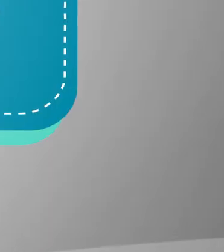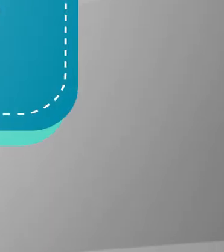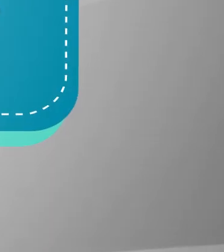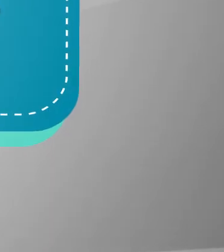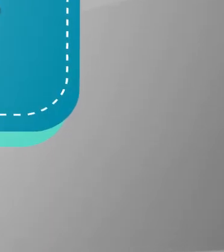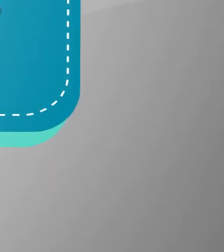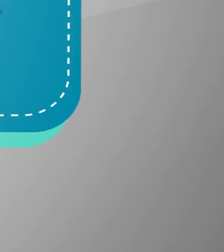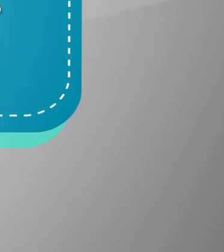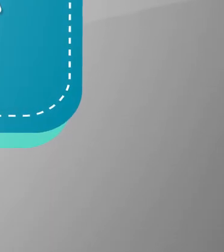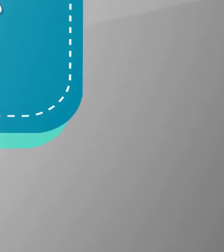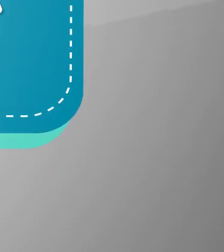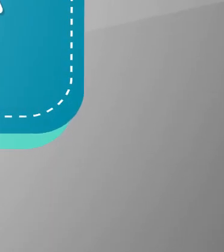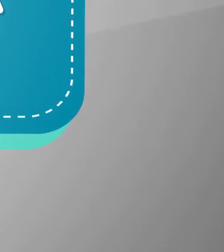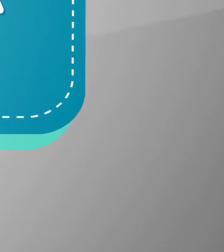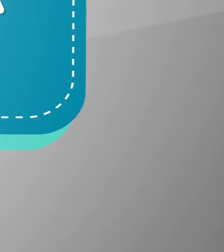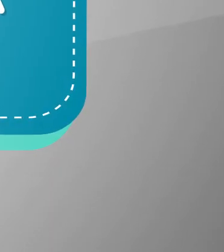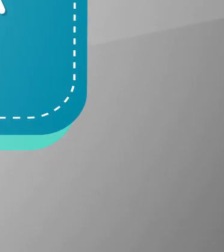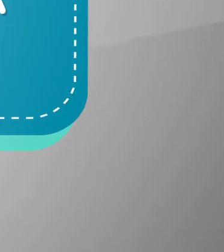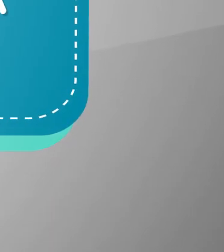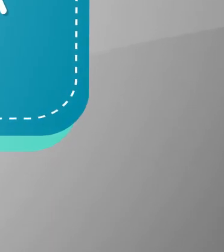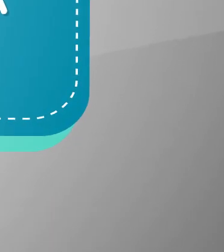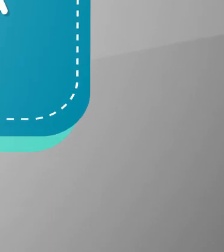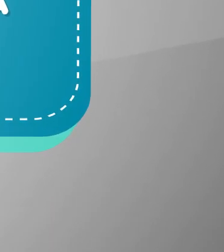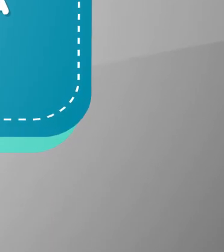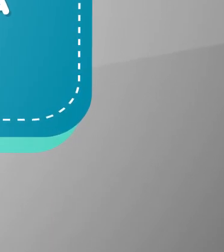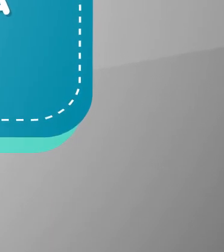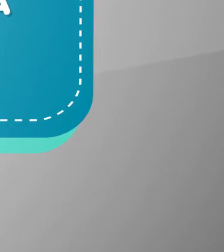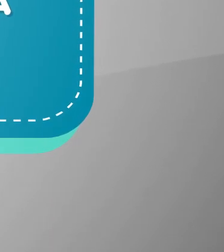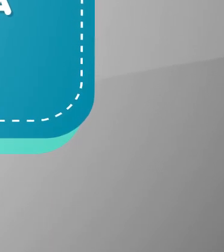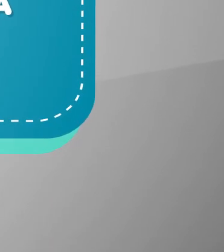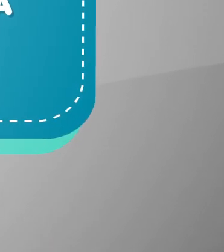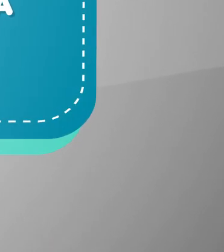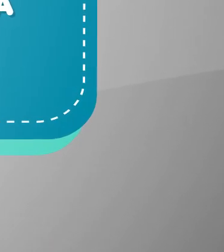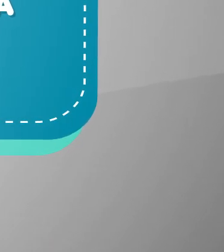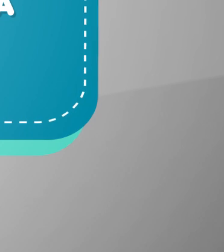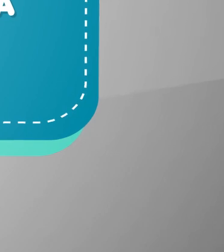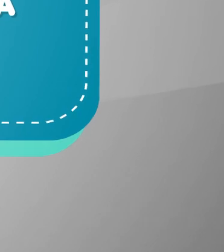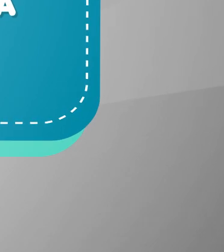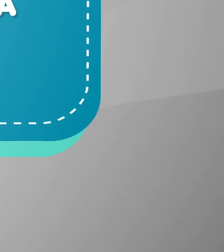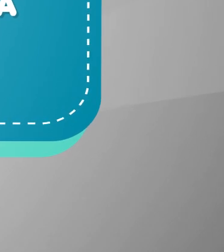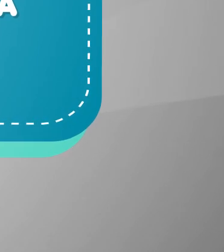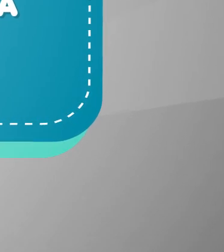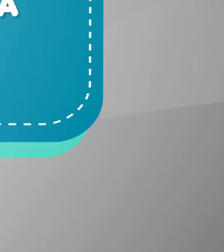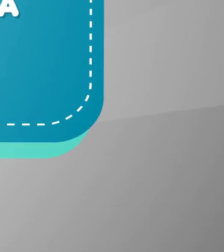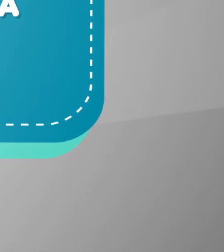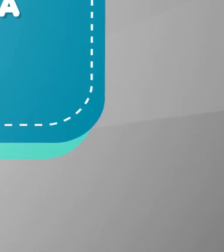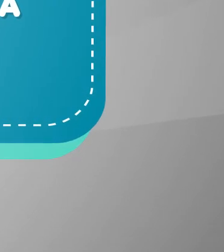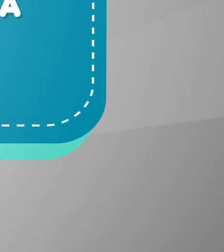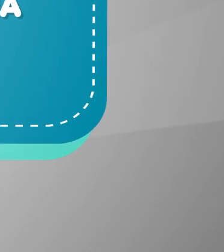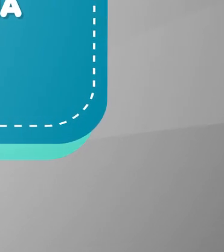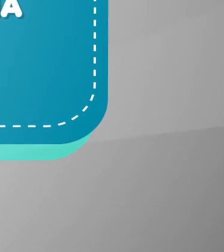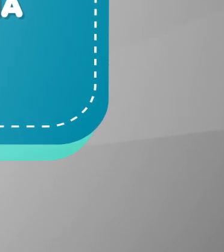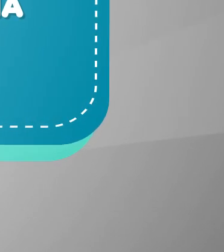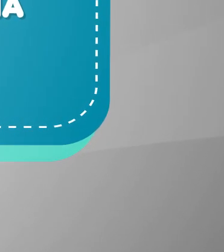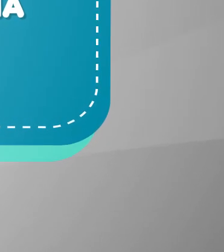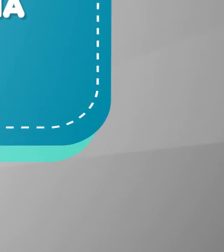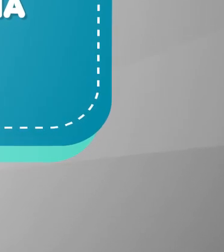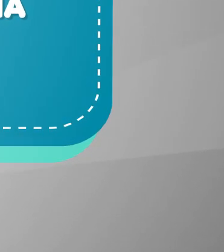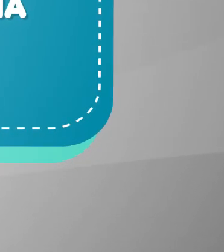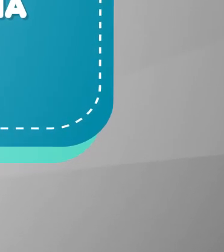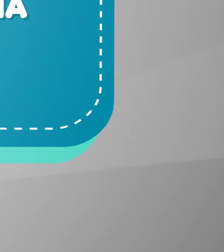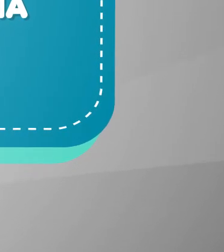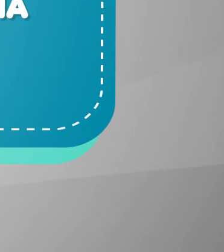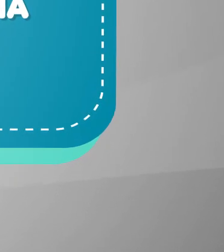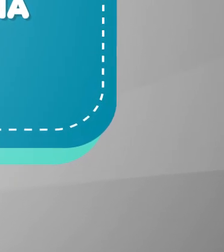Mi mamá compró un televisor a un bajo precio. Sin embargo, después descubrimos que este tenía una falla interna. Por tal razón,